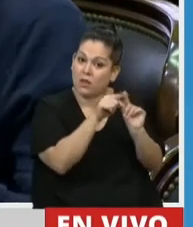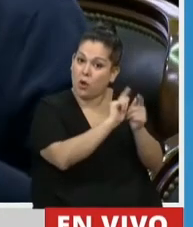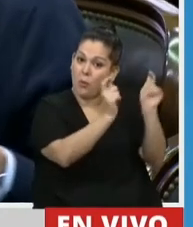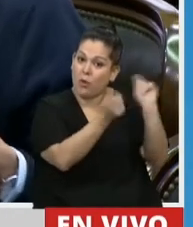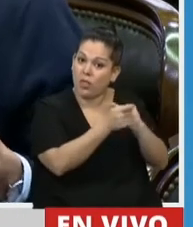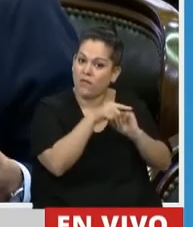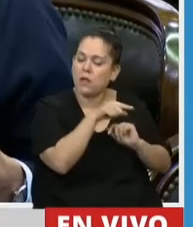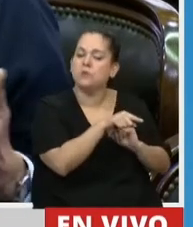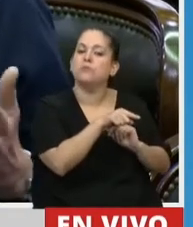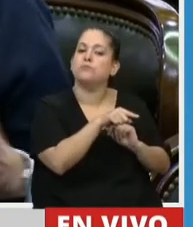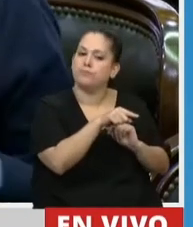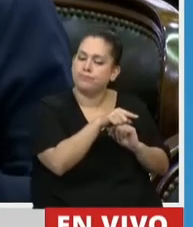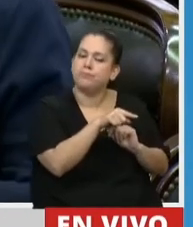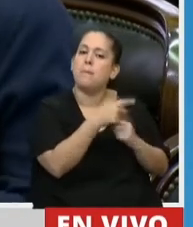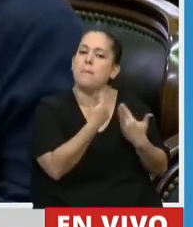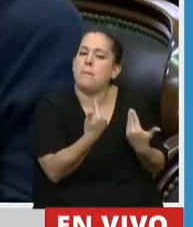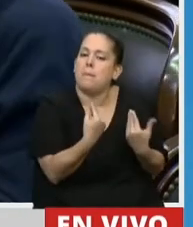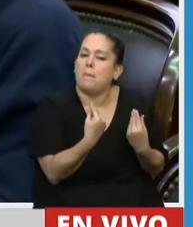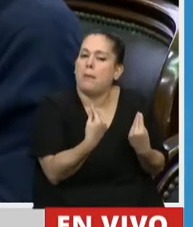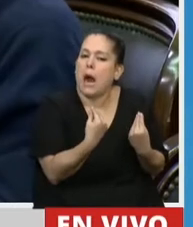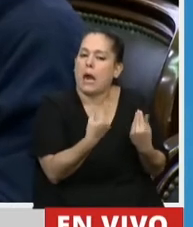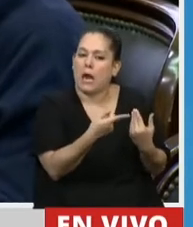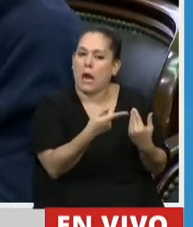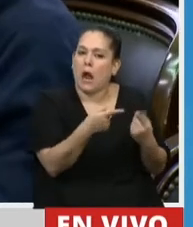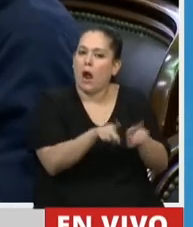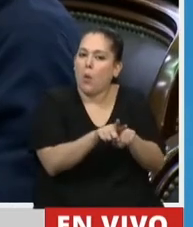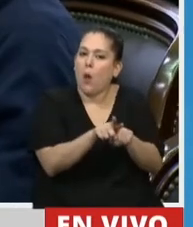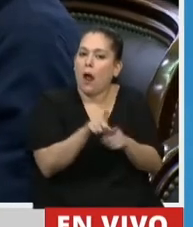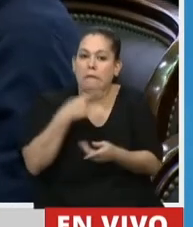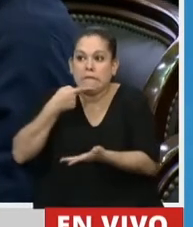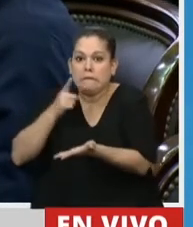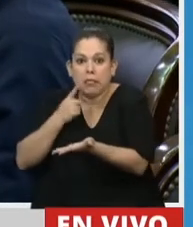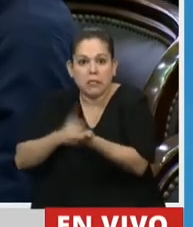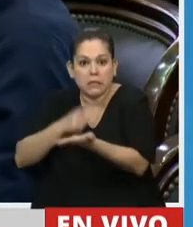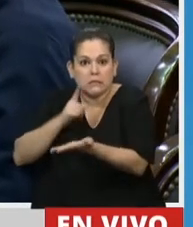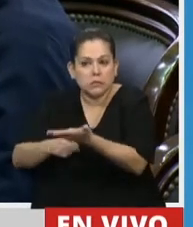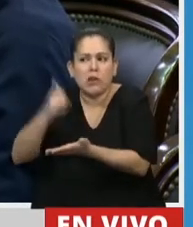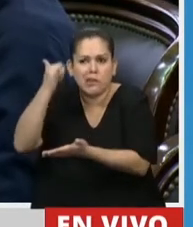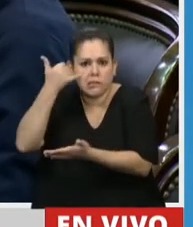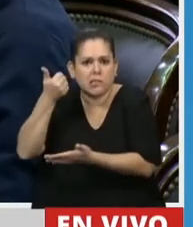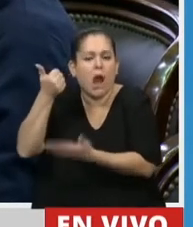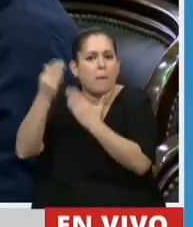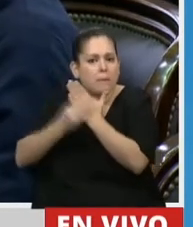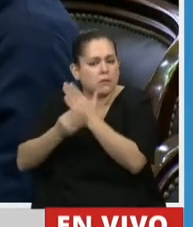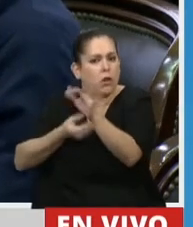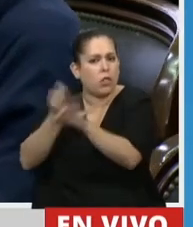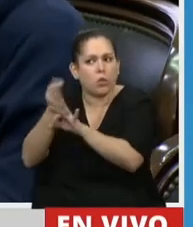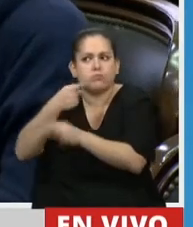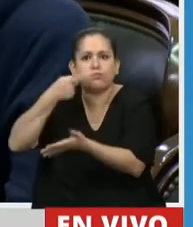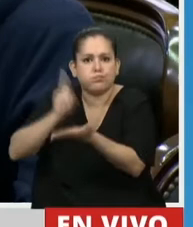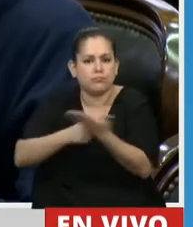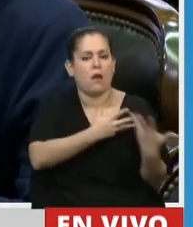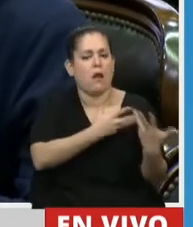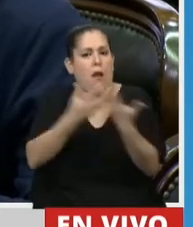de alguna manera viene a complementar y acompañar las decisiones que ya ha tomado el Ministerio de Educación de la